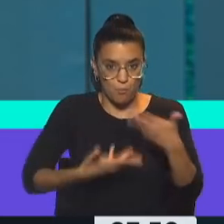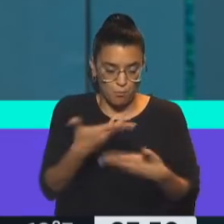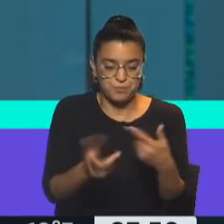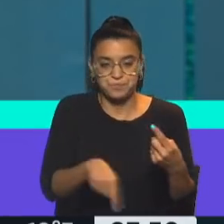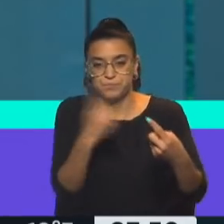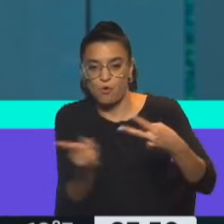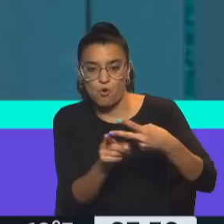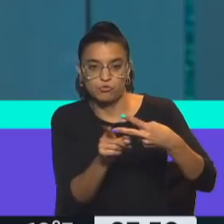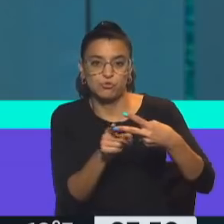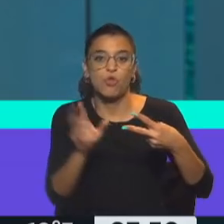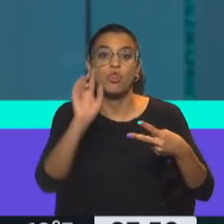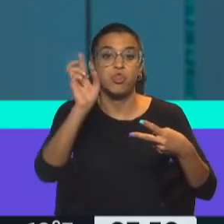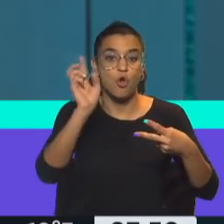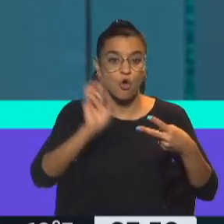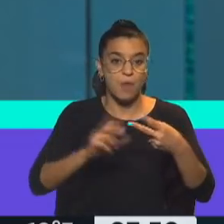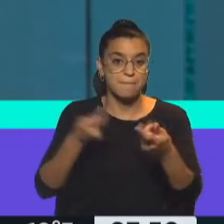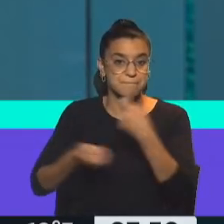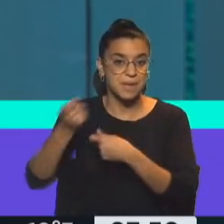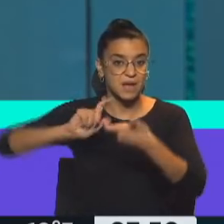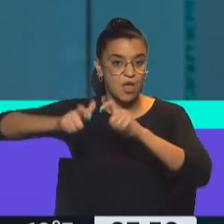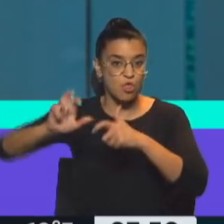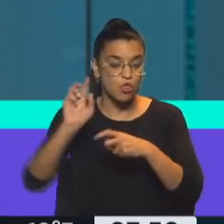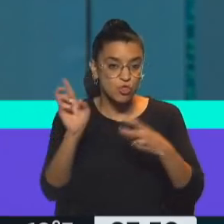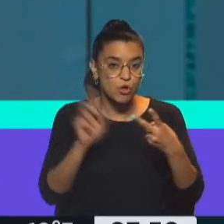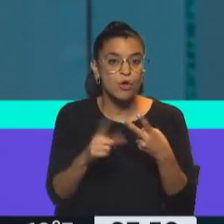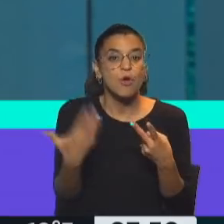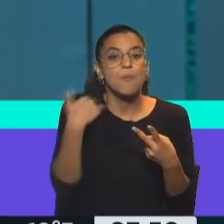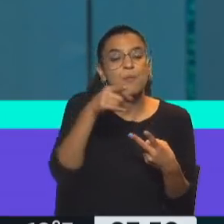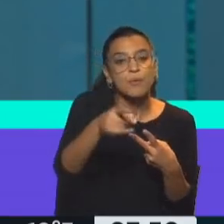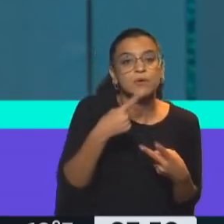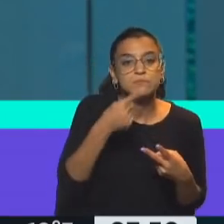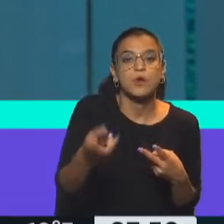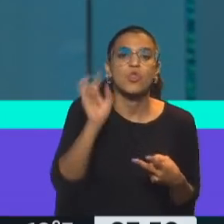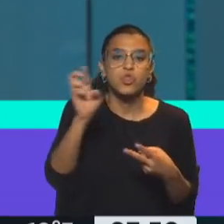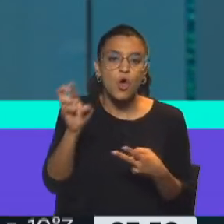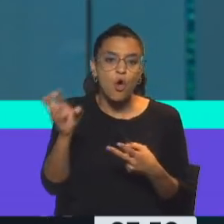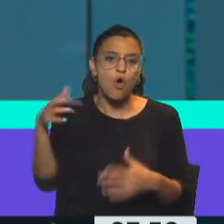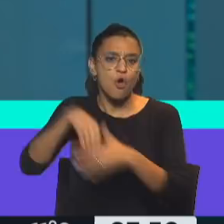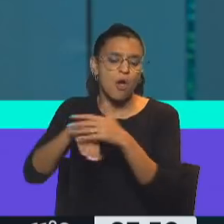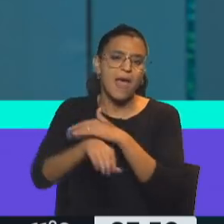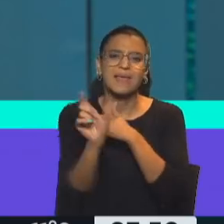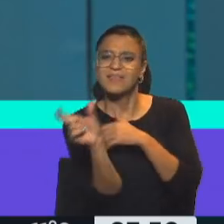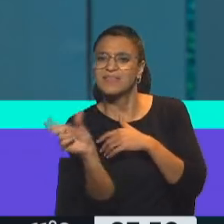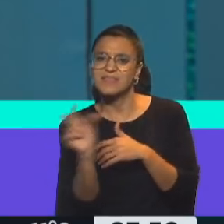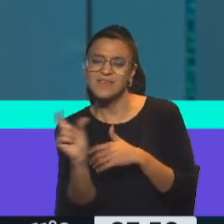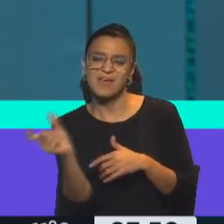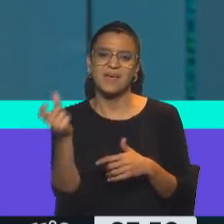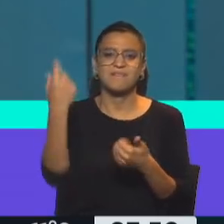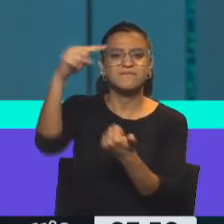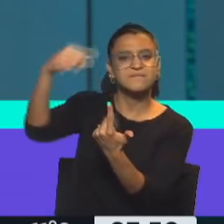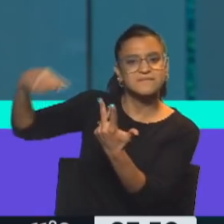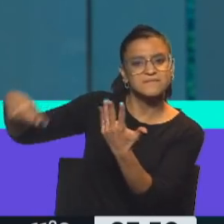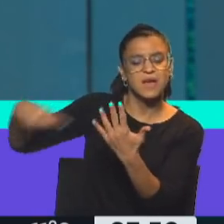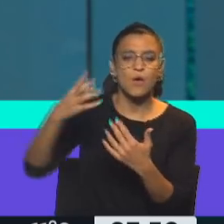Siguiente punto, dólar, mercado cambiario. Podés tener muchos dólares, la brecha, muchos tipos de cambios